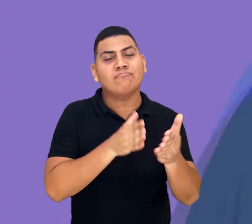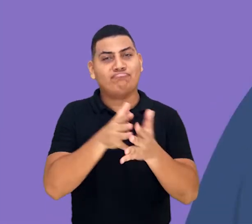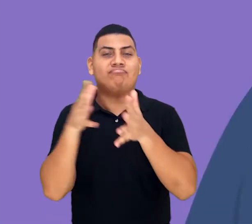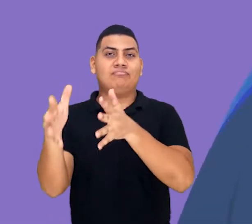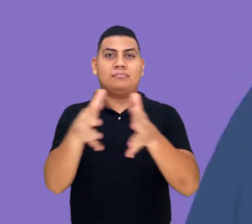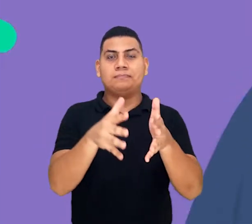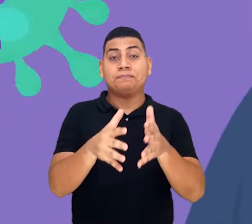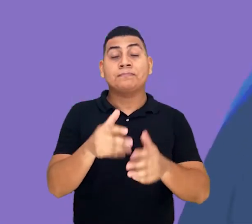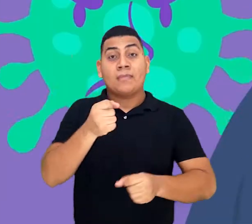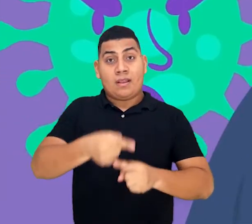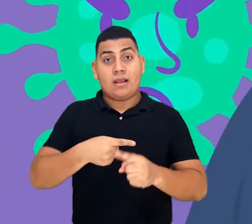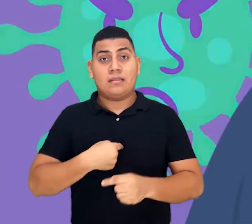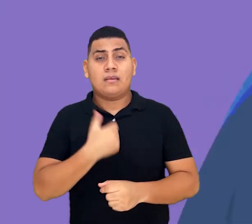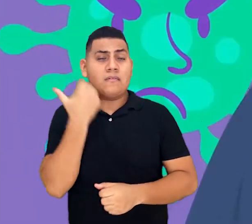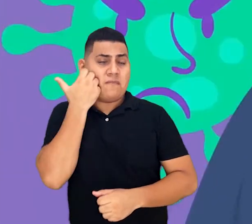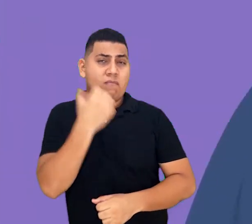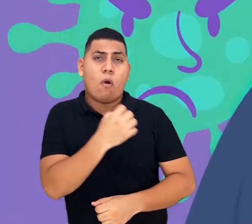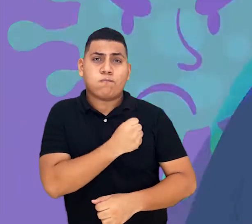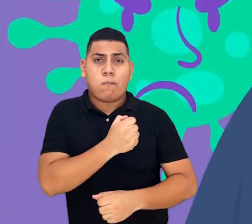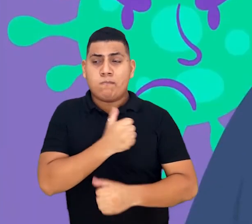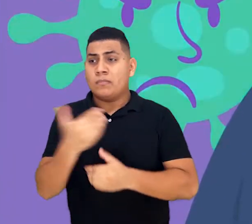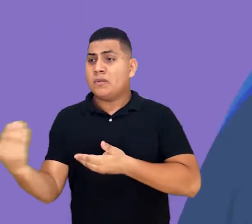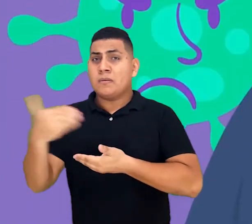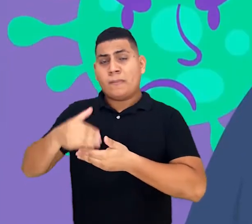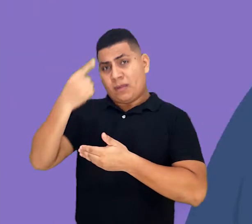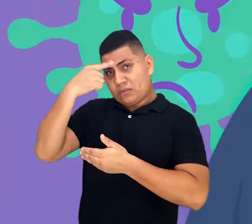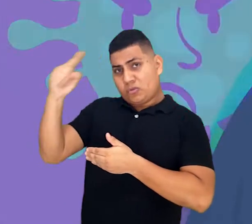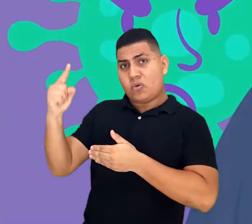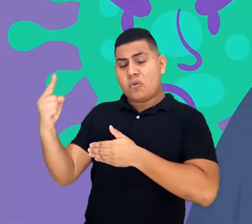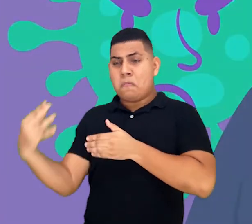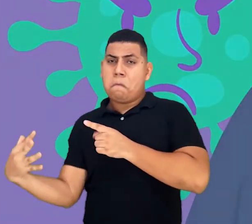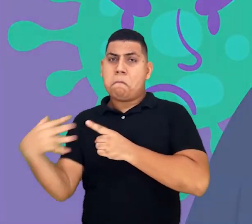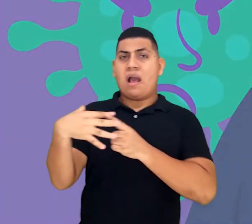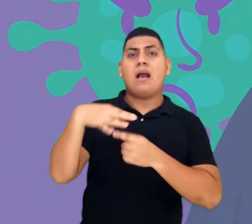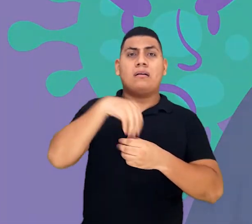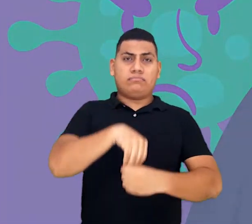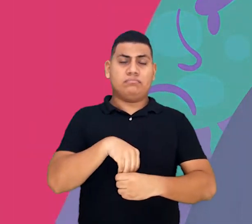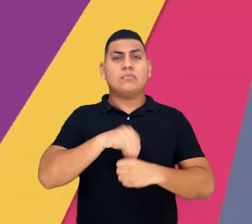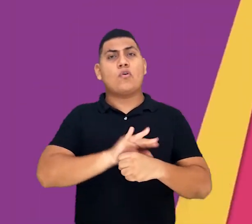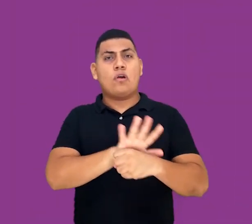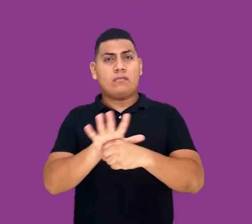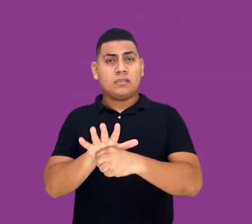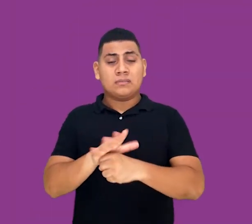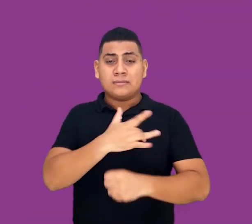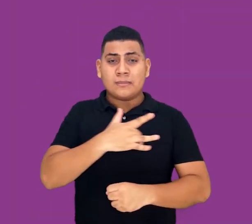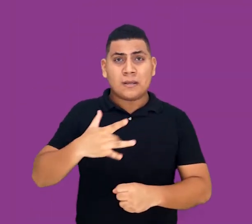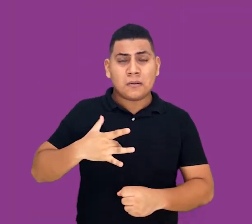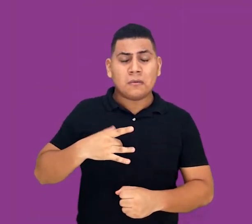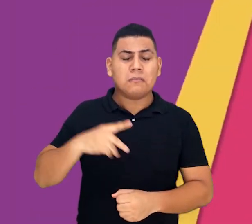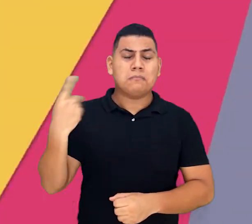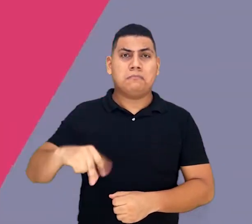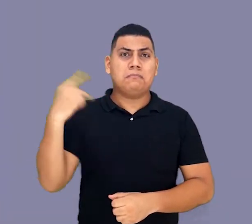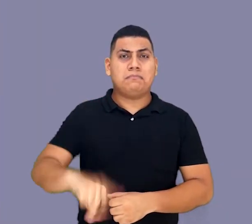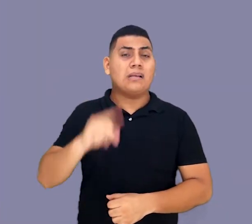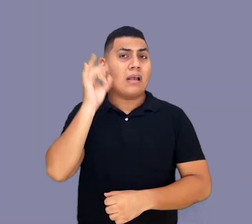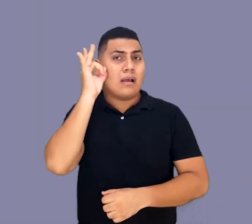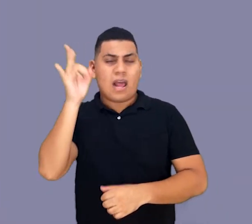corazón y una visita inesperada la contagió de COVID-19 esto agravó su estado de salud de un momento a otro